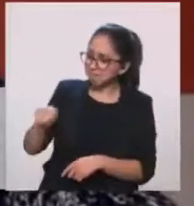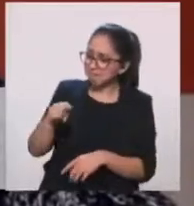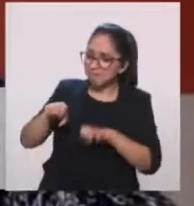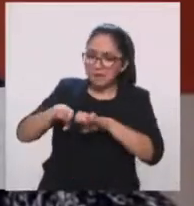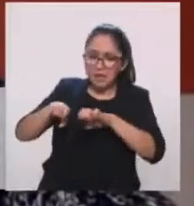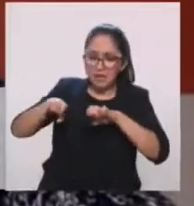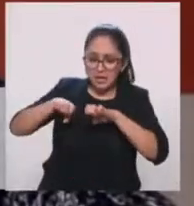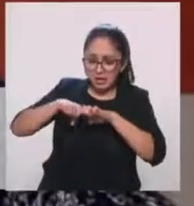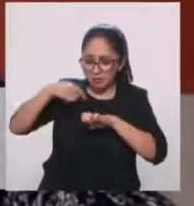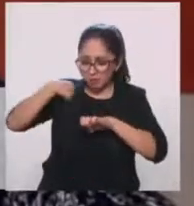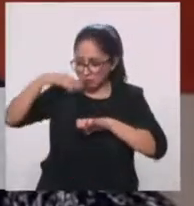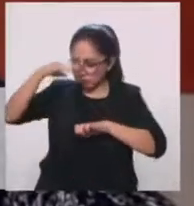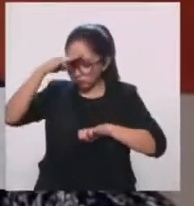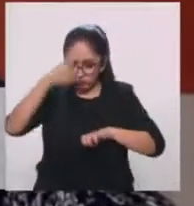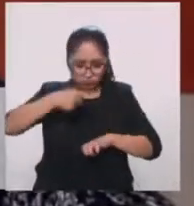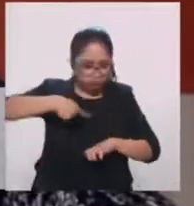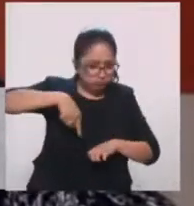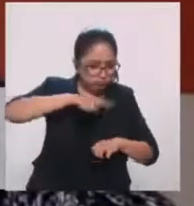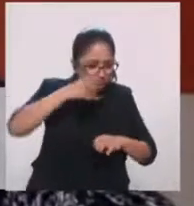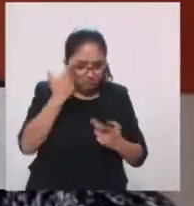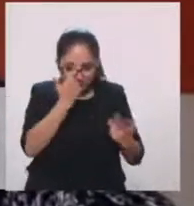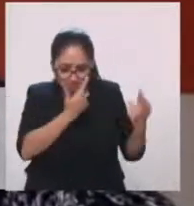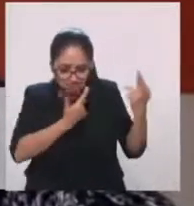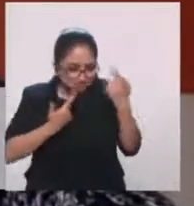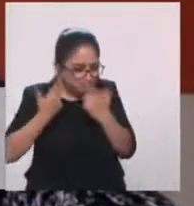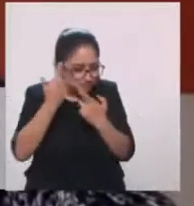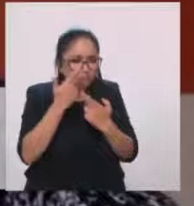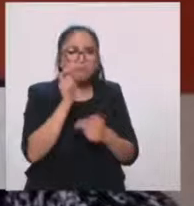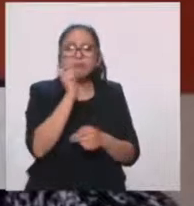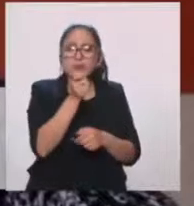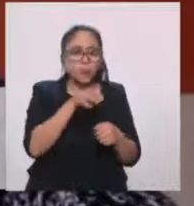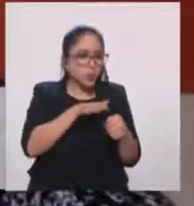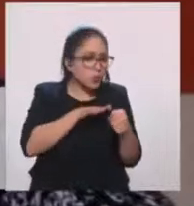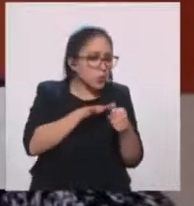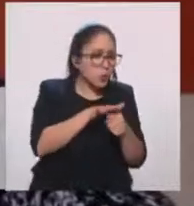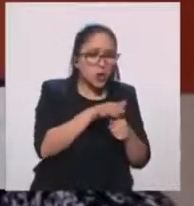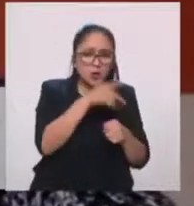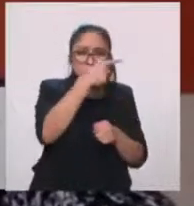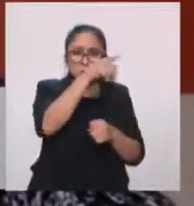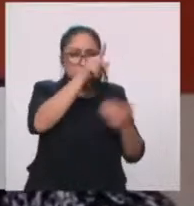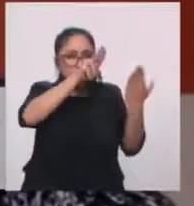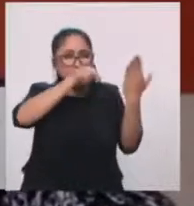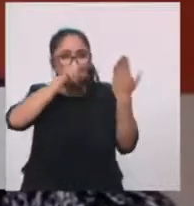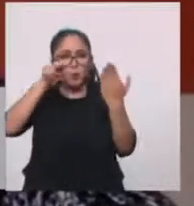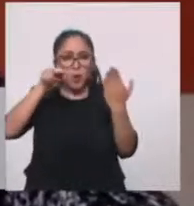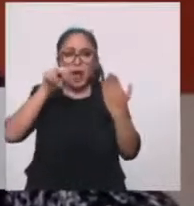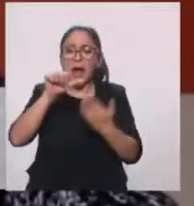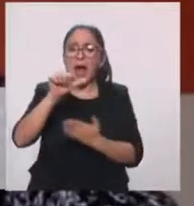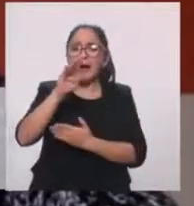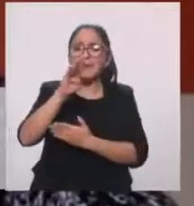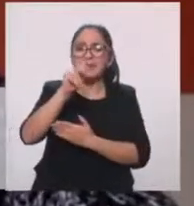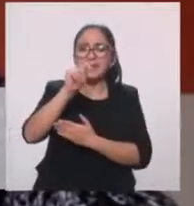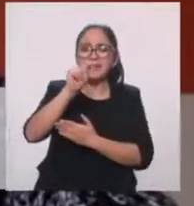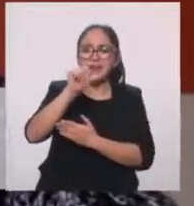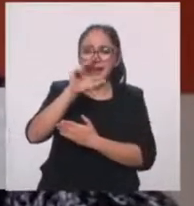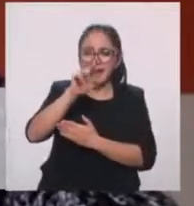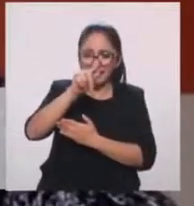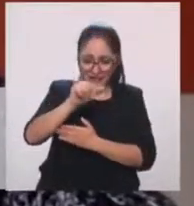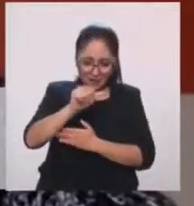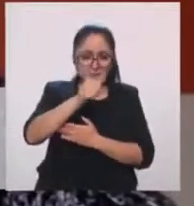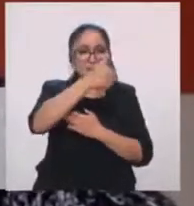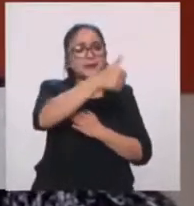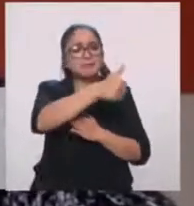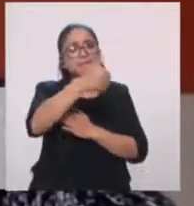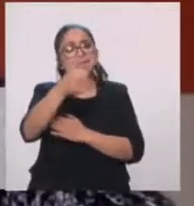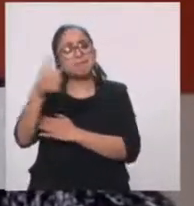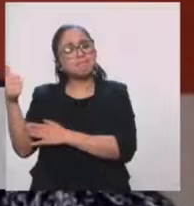de cuál era la obra abstracta de estos artistas. Muchos de ellos